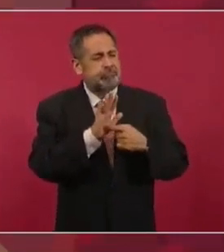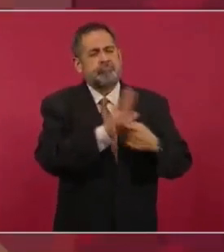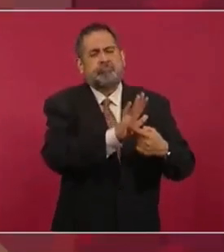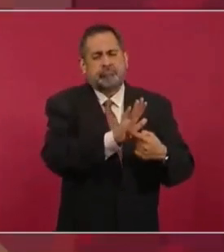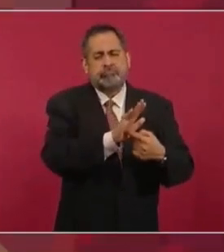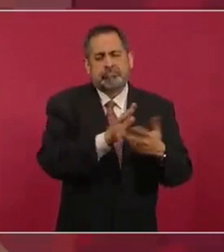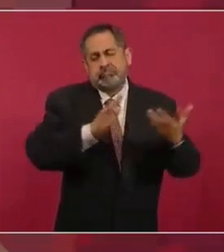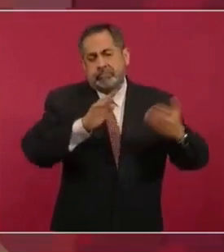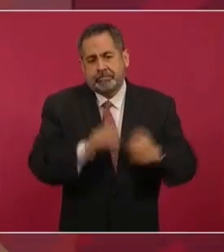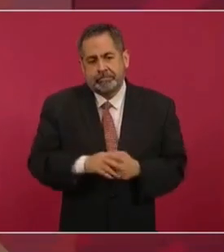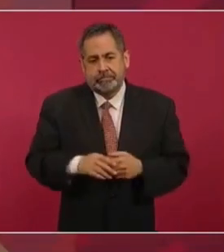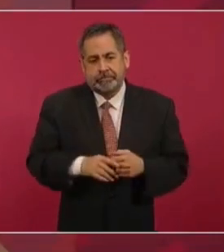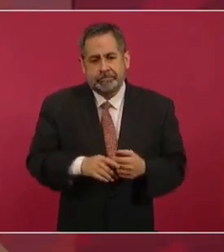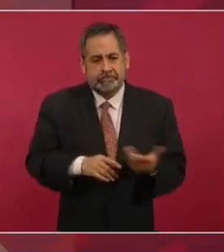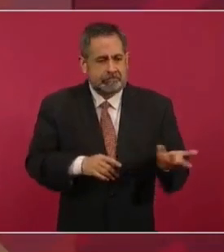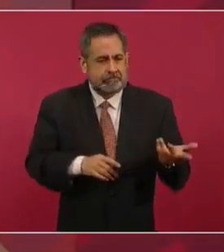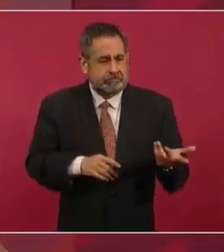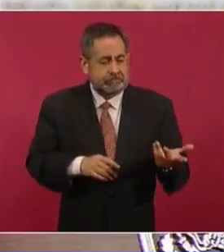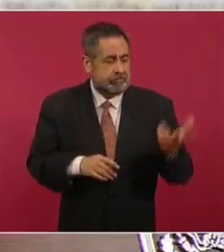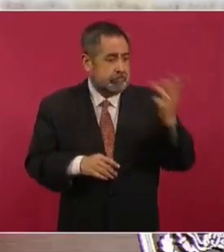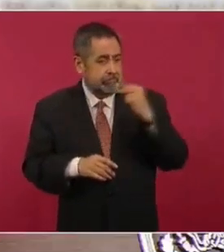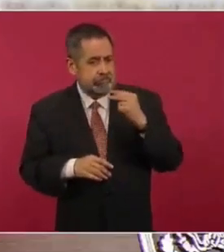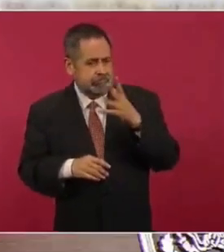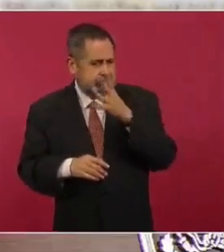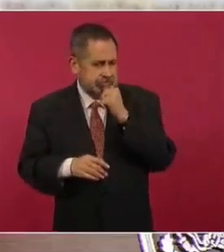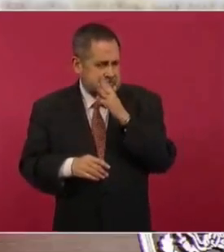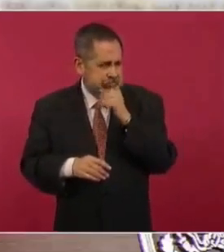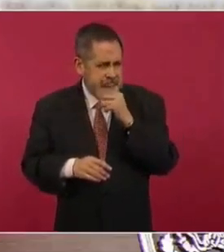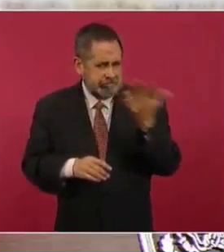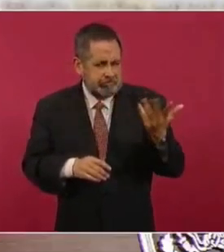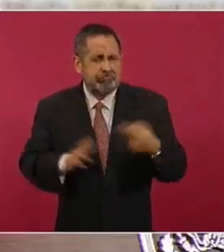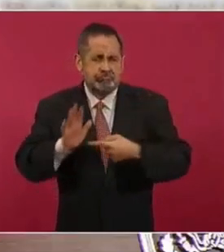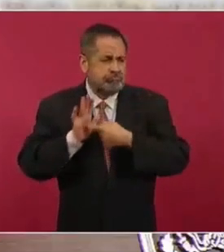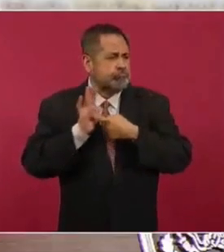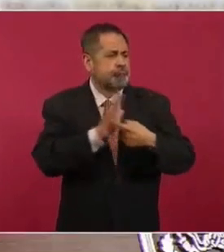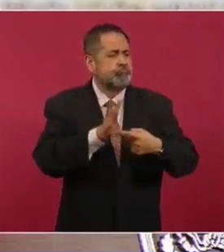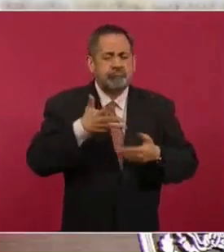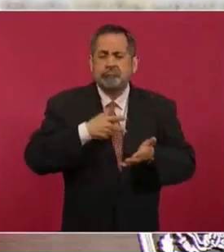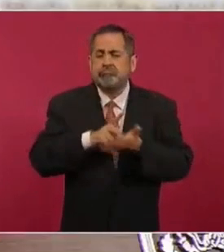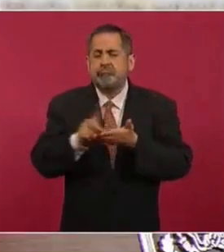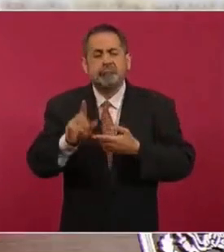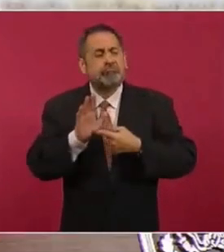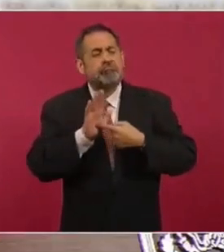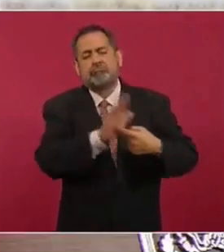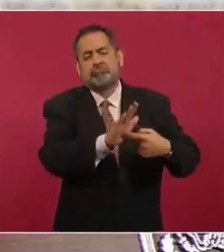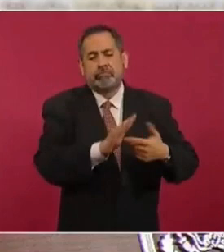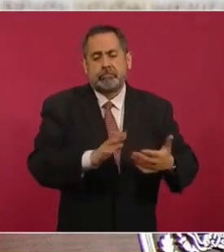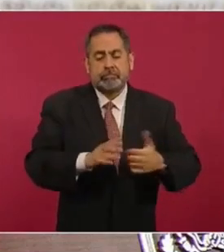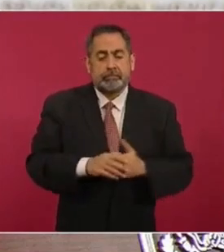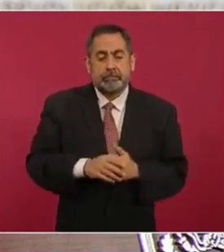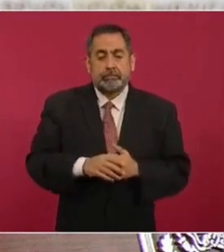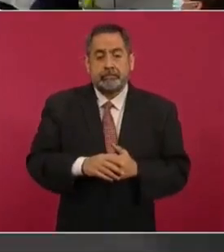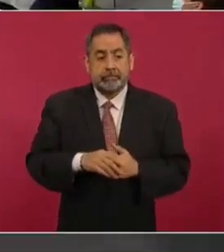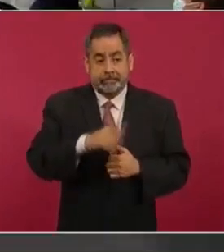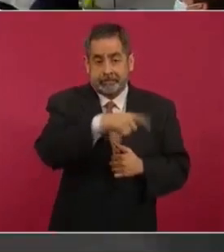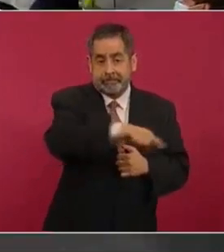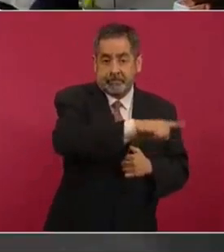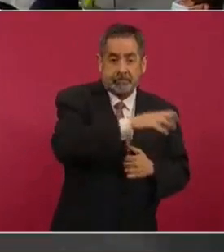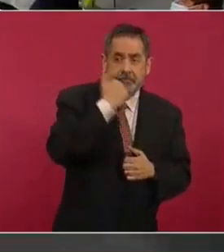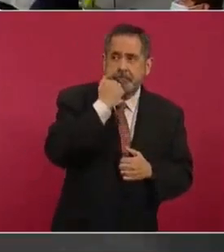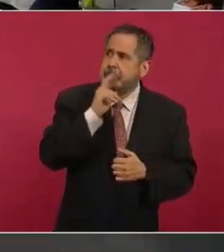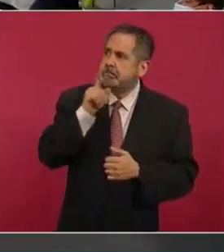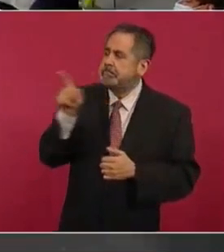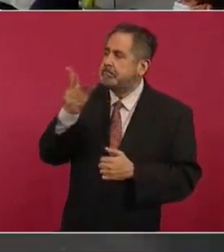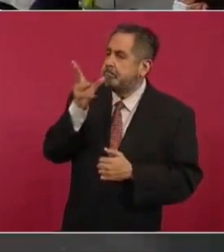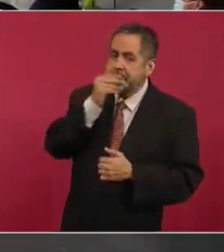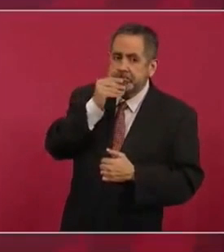Y no creo que nos nieguen eso, porque a veces quisieran que nos quedáramos